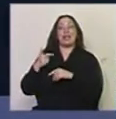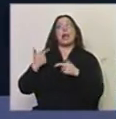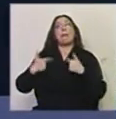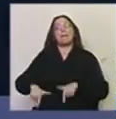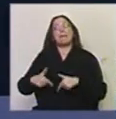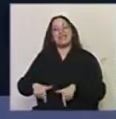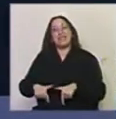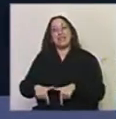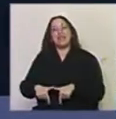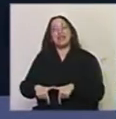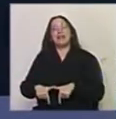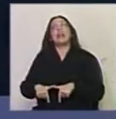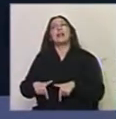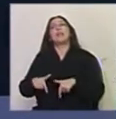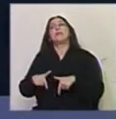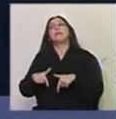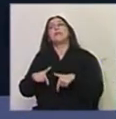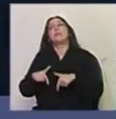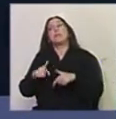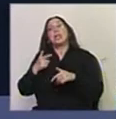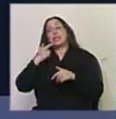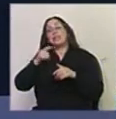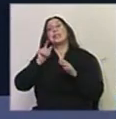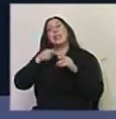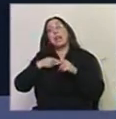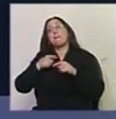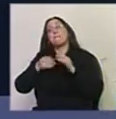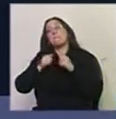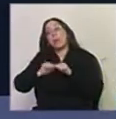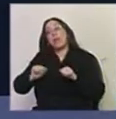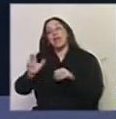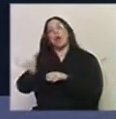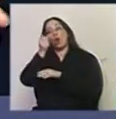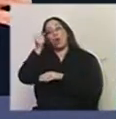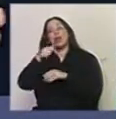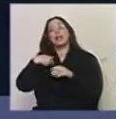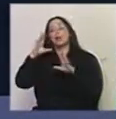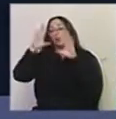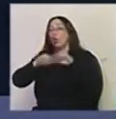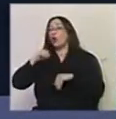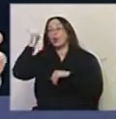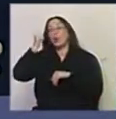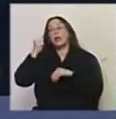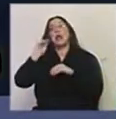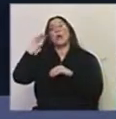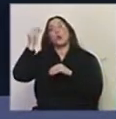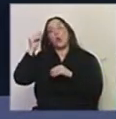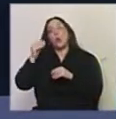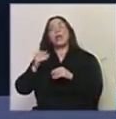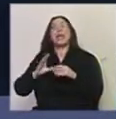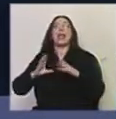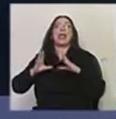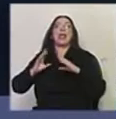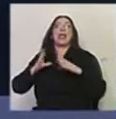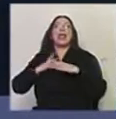en este caso se ha puesto como al hombro por este proyecto de poder lograr tener a todos nuestros sueños, poder tener la juvenil, las escuelas y